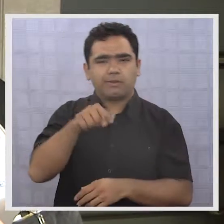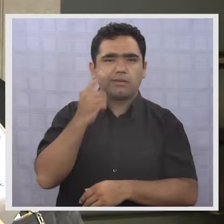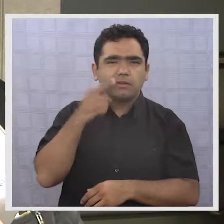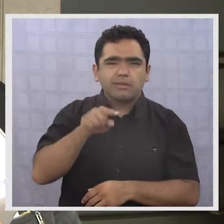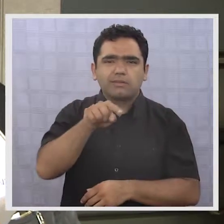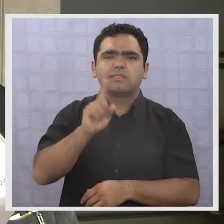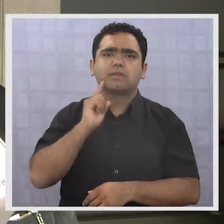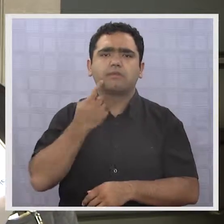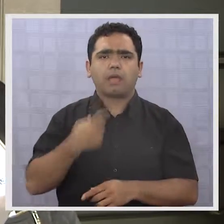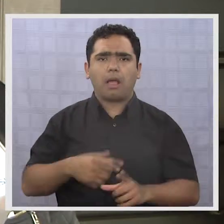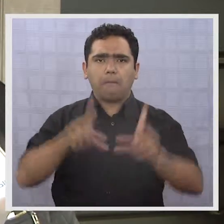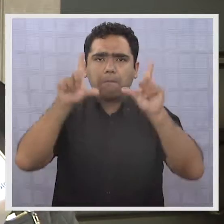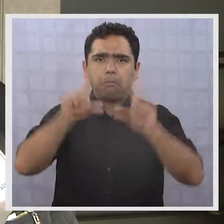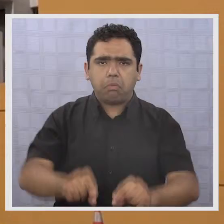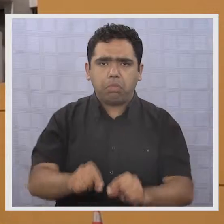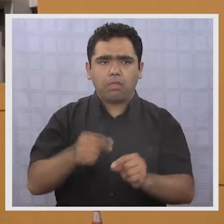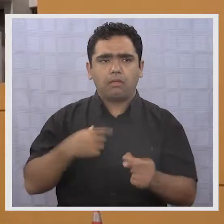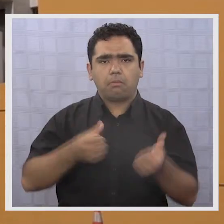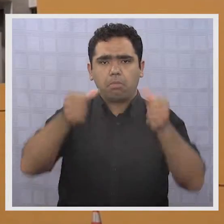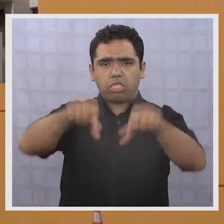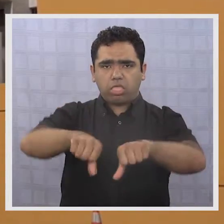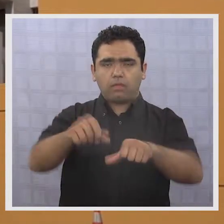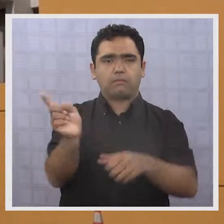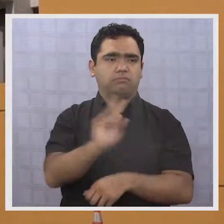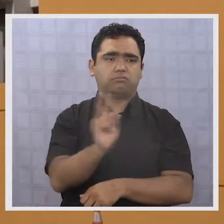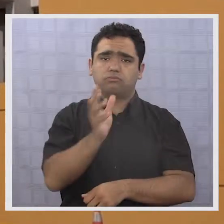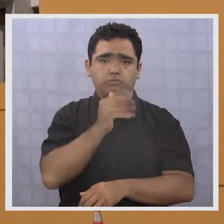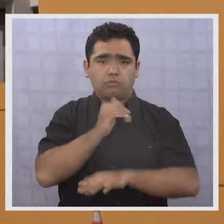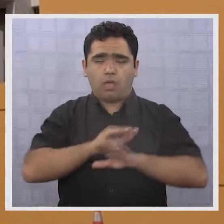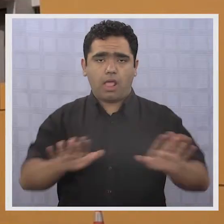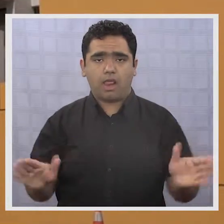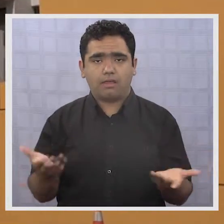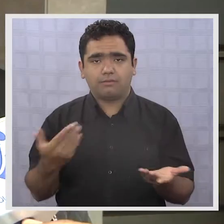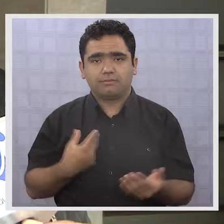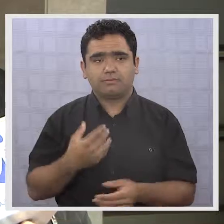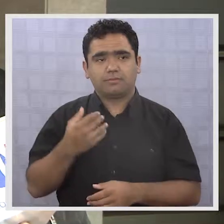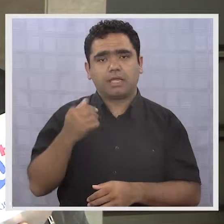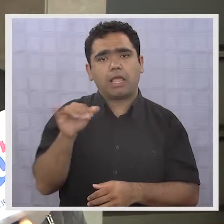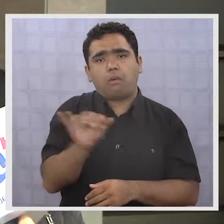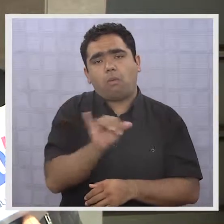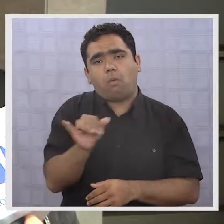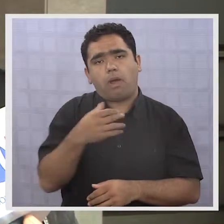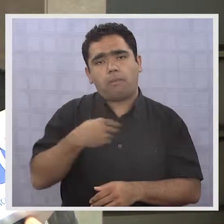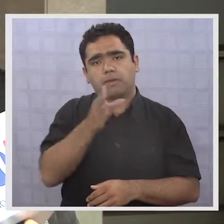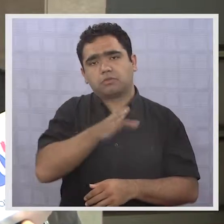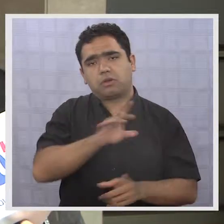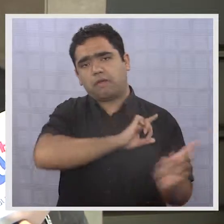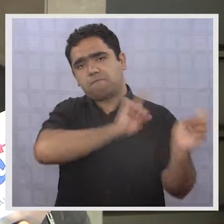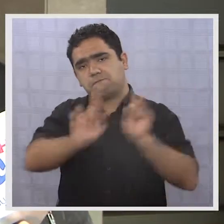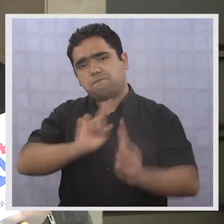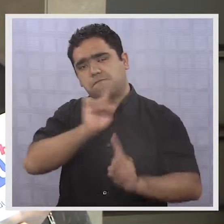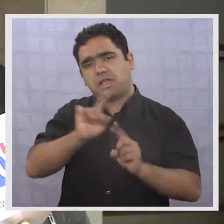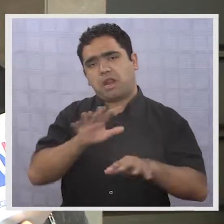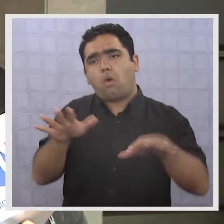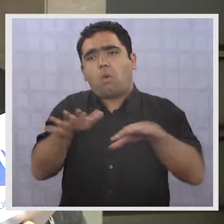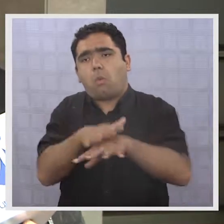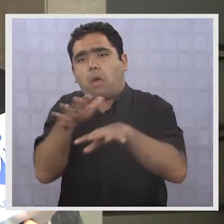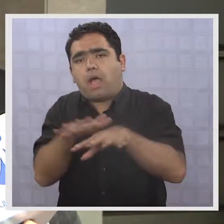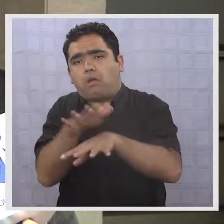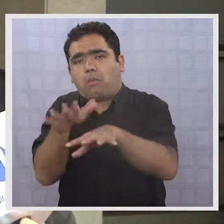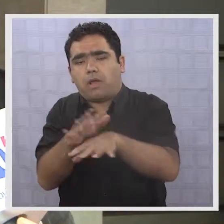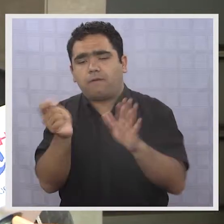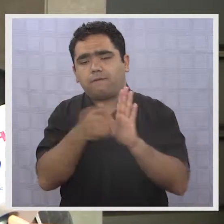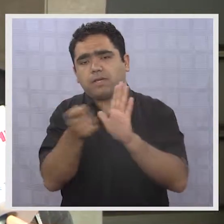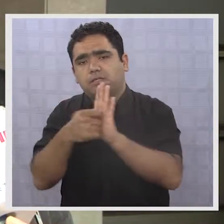bajar reservas, para nada. Ya tenemos la ocupación casi, ya está hecha, porque la gente se organiza. Por ejemplo, todos estos